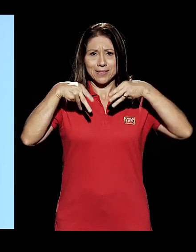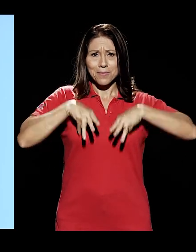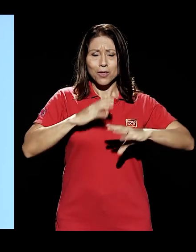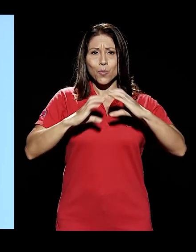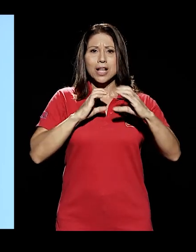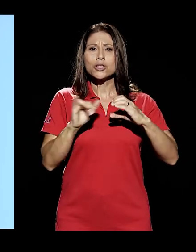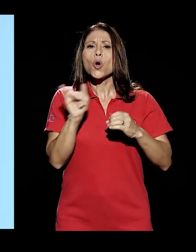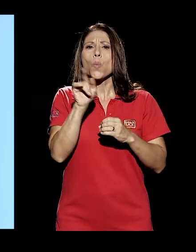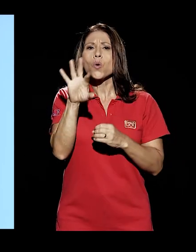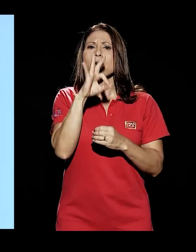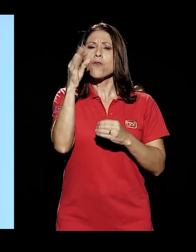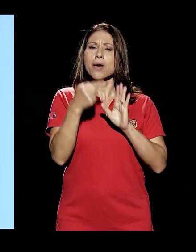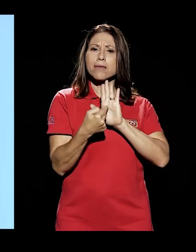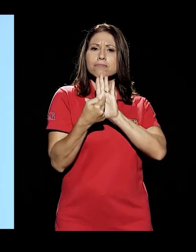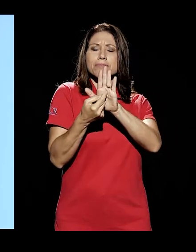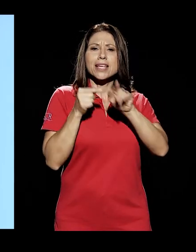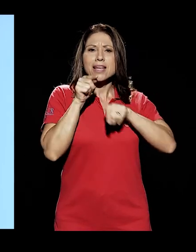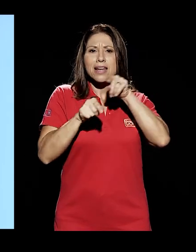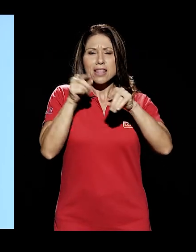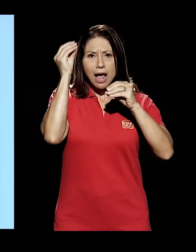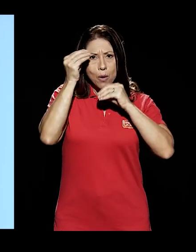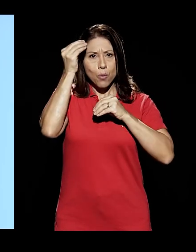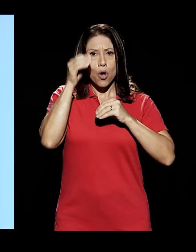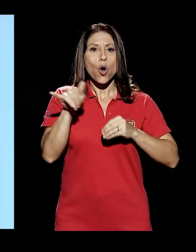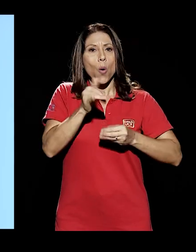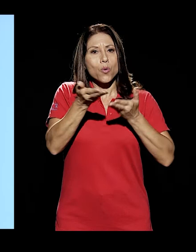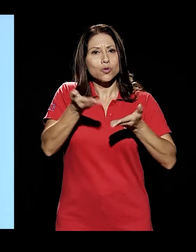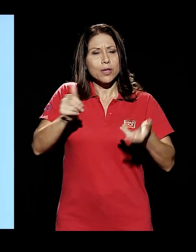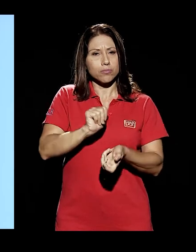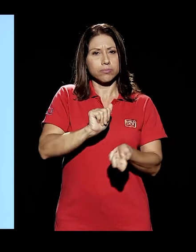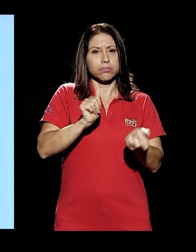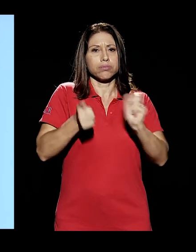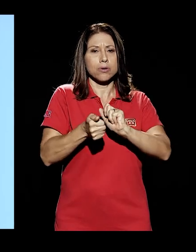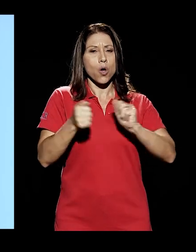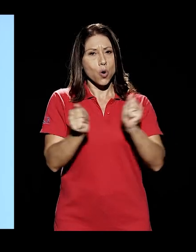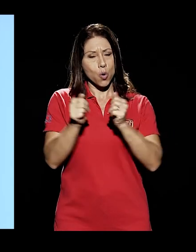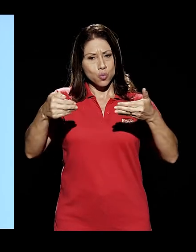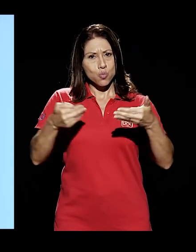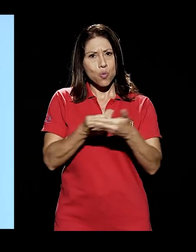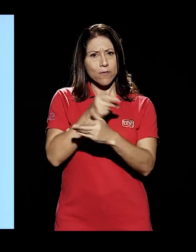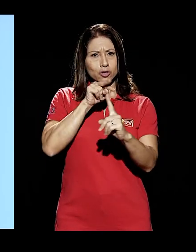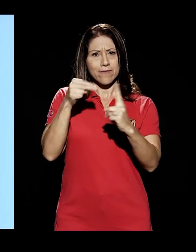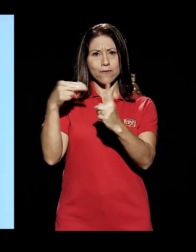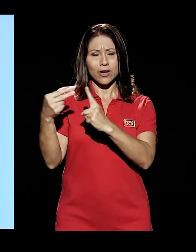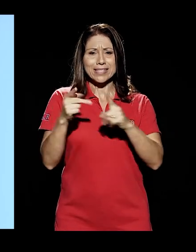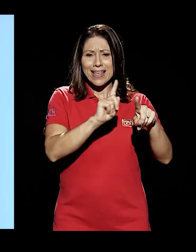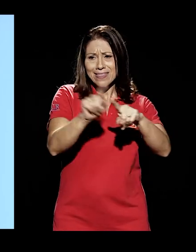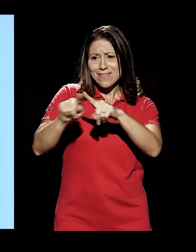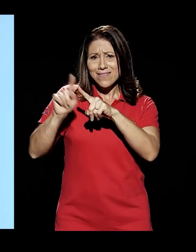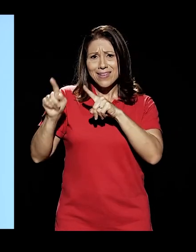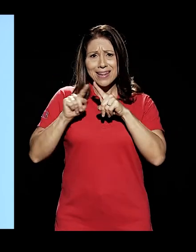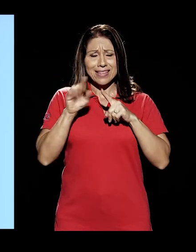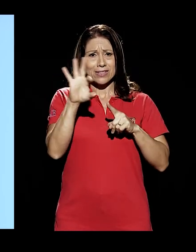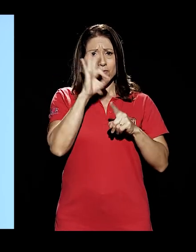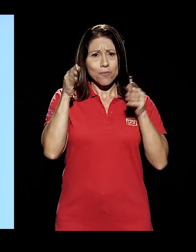medio de comunicación como ventana crítica y como instrumento transformador mediante nuevos enfoques, variadas coberturas